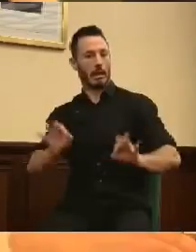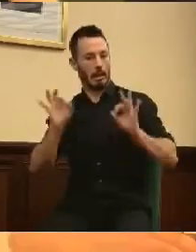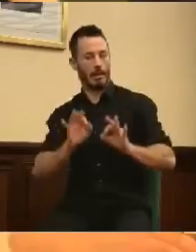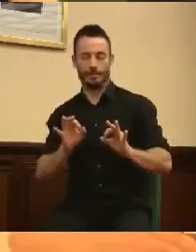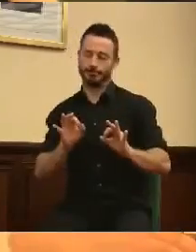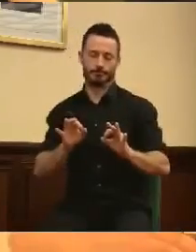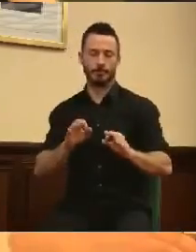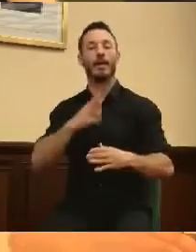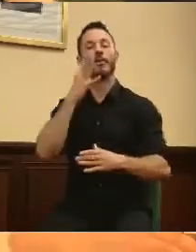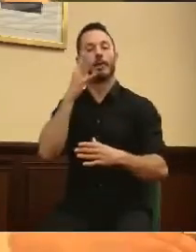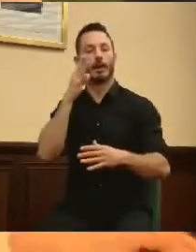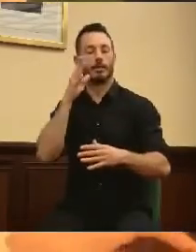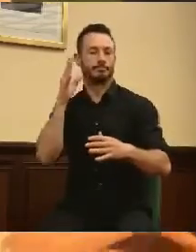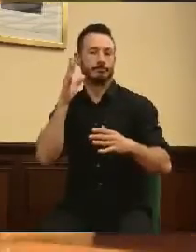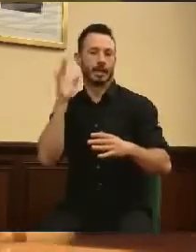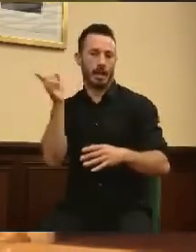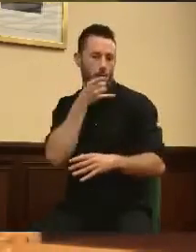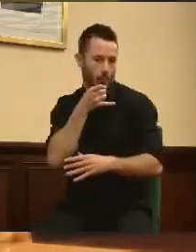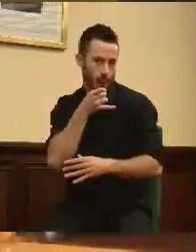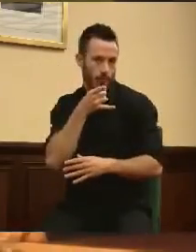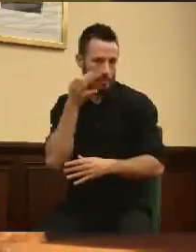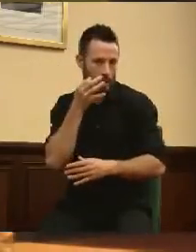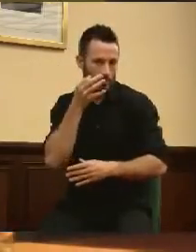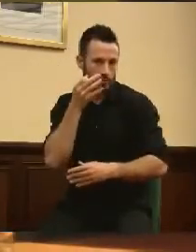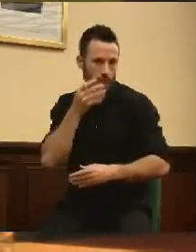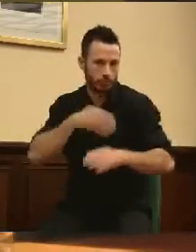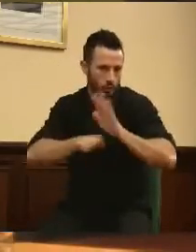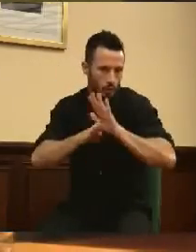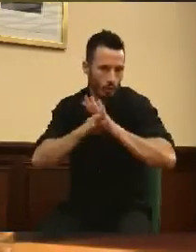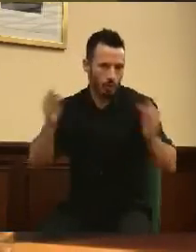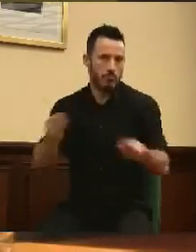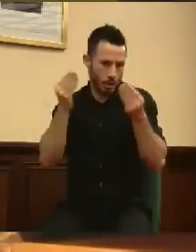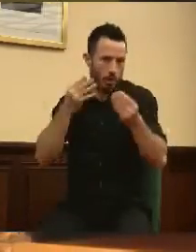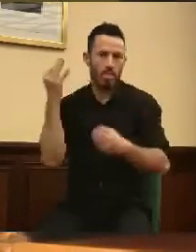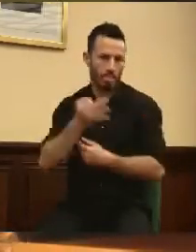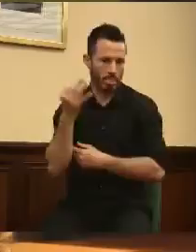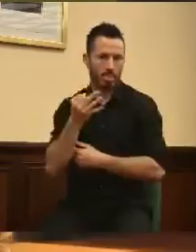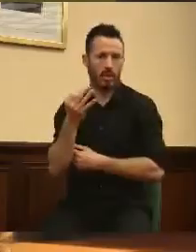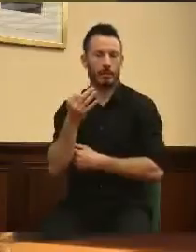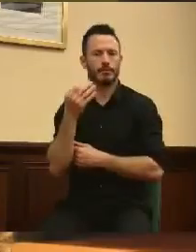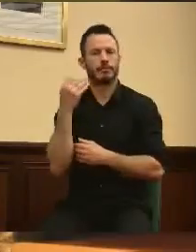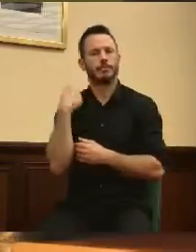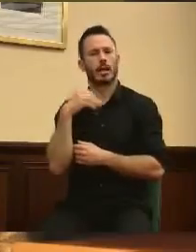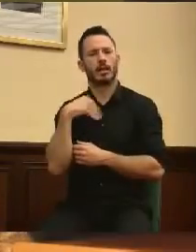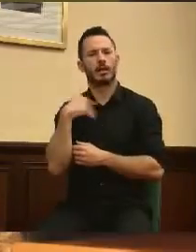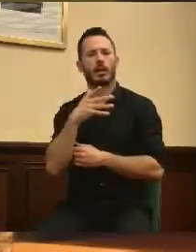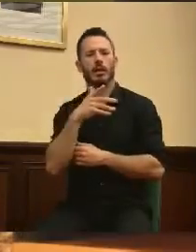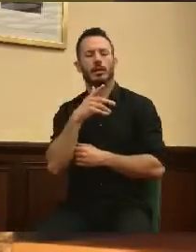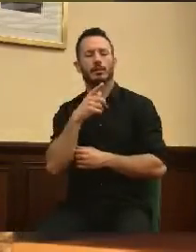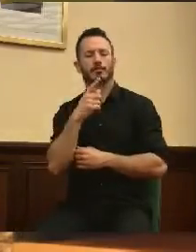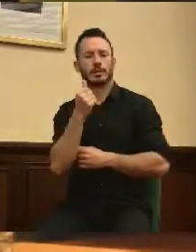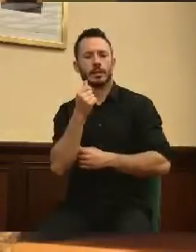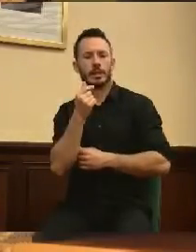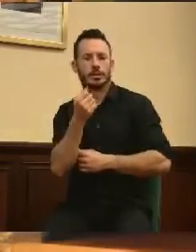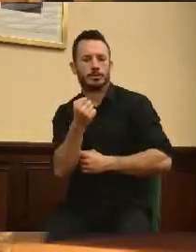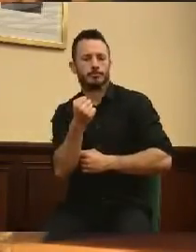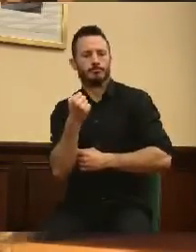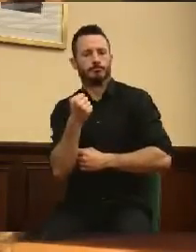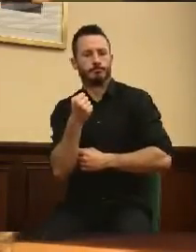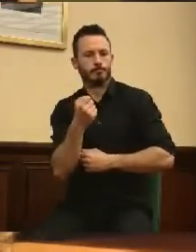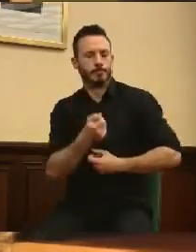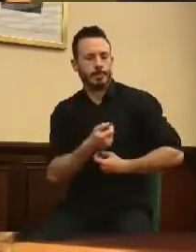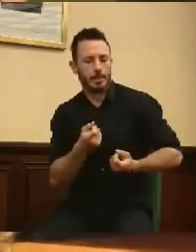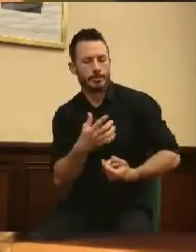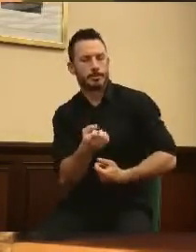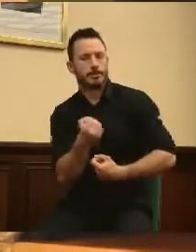lo cierto es que aún queda mucho por hacer y es posible hacer mucho más. Es mucho lo hecho en materia de contención del gasto superfluo en